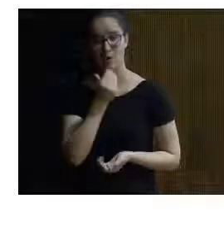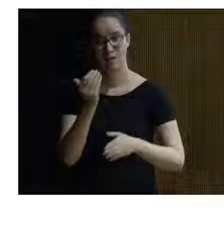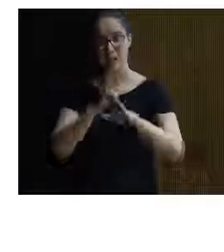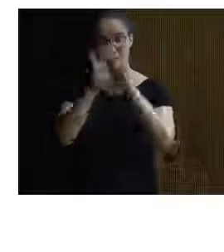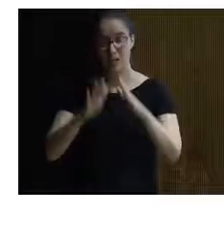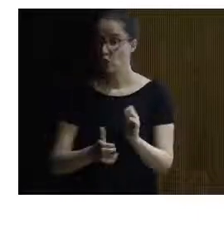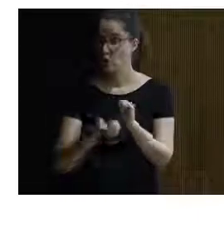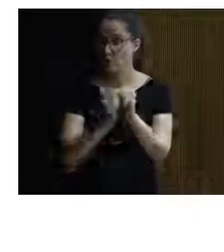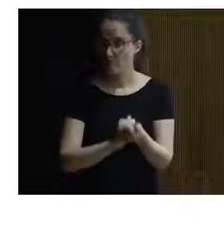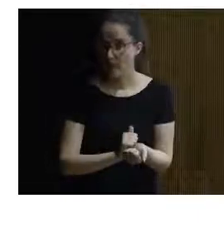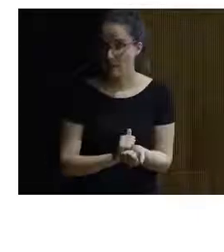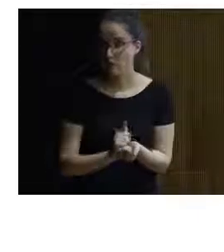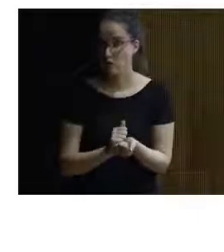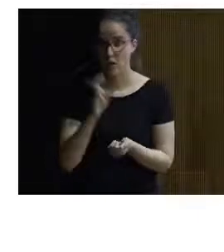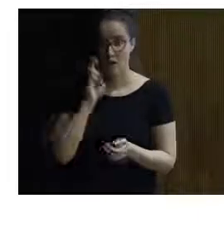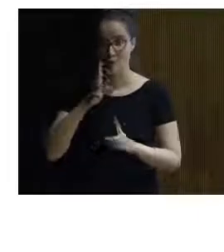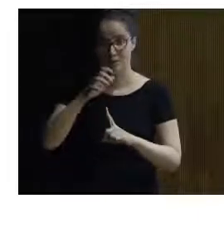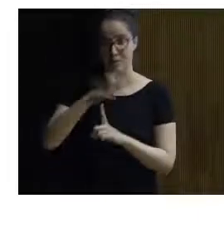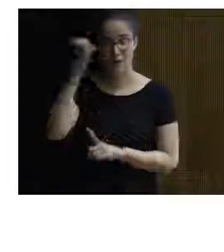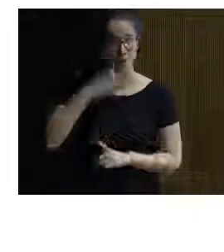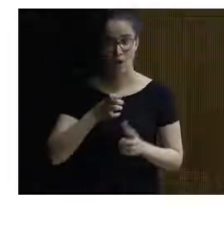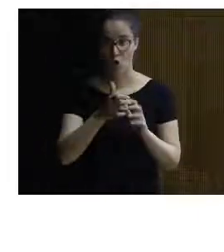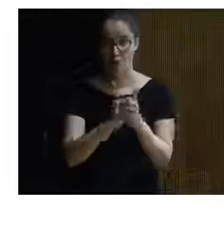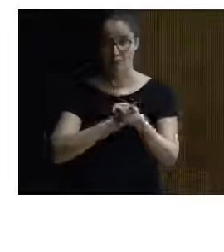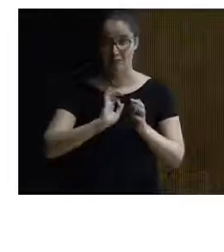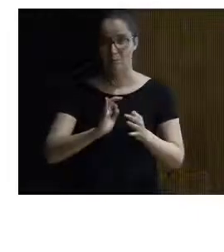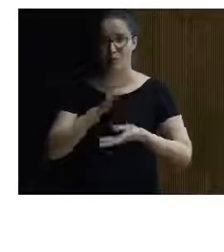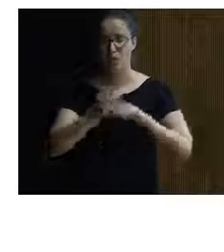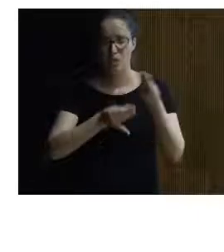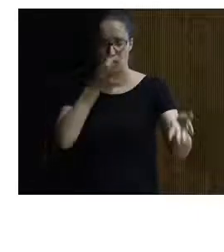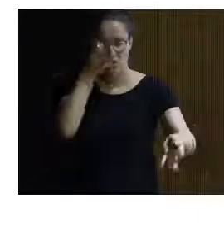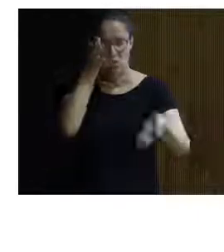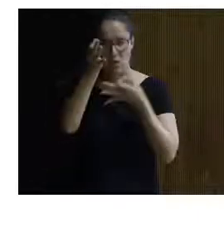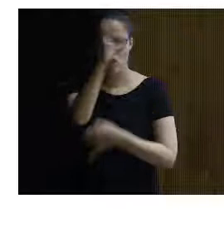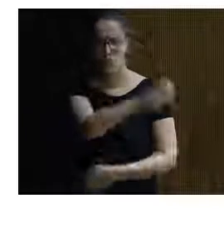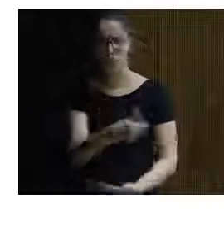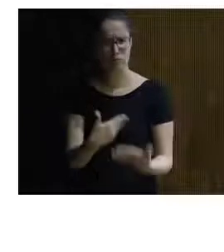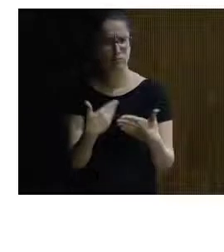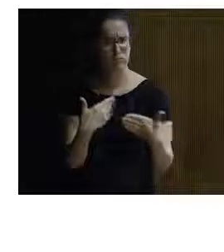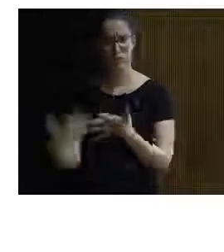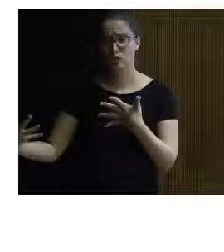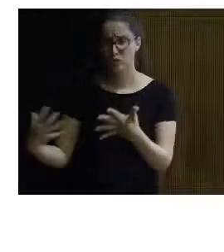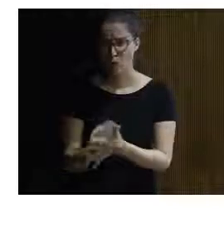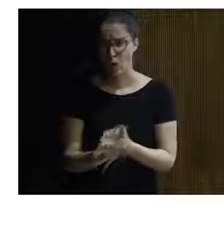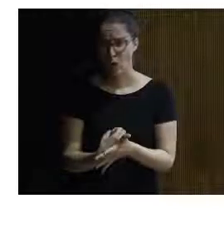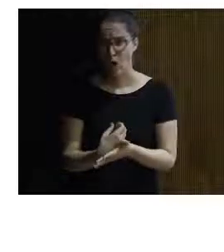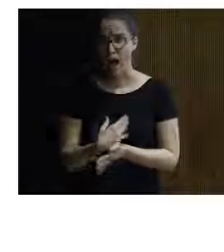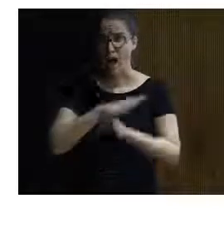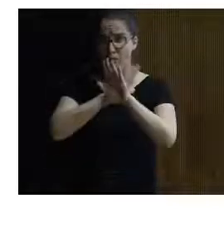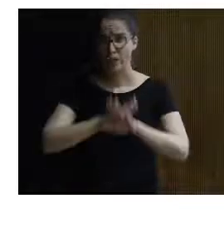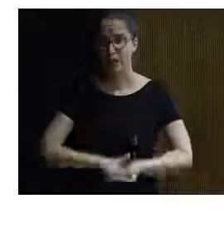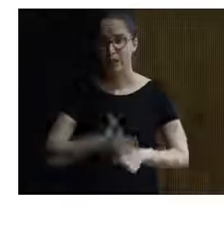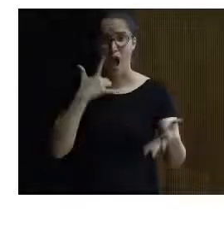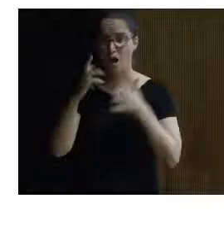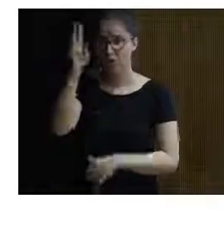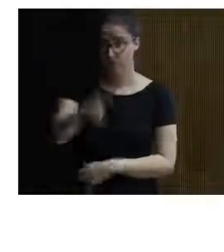final son réplicas lo que vemos en el parque de la prehistoria pero están hechas con un rigor científico importantísimo al final son obras de arte no